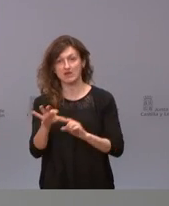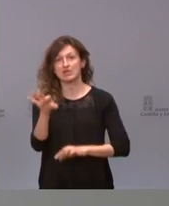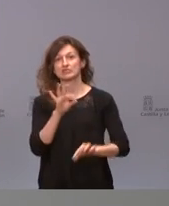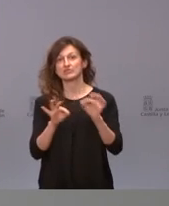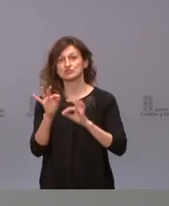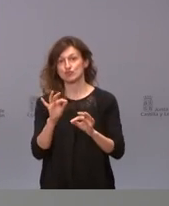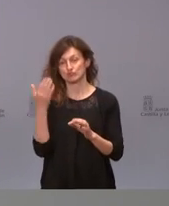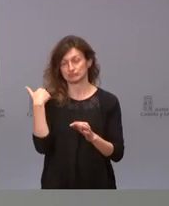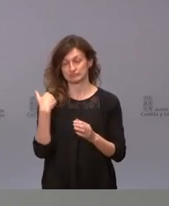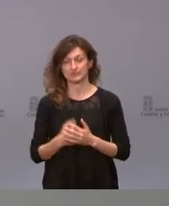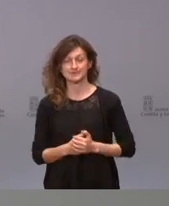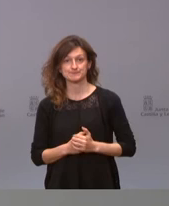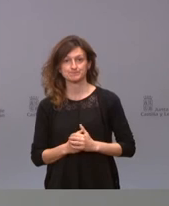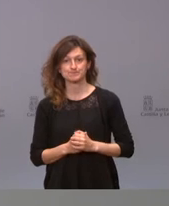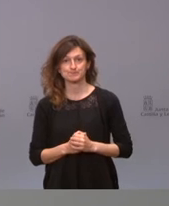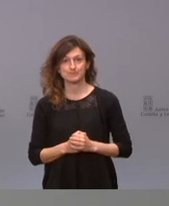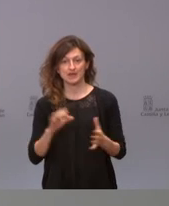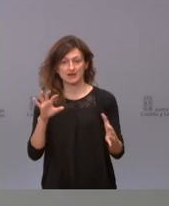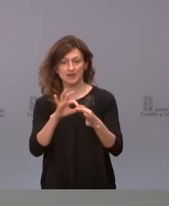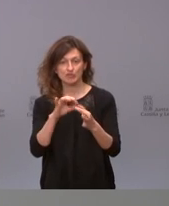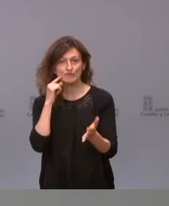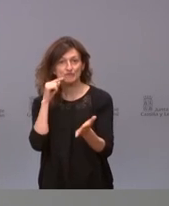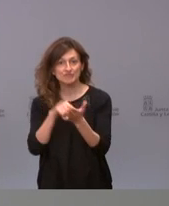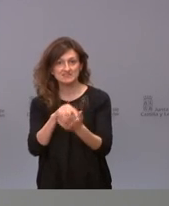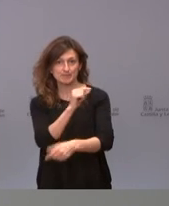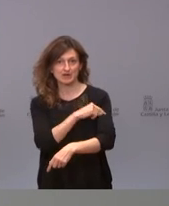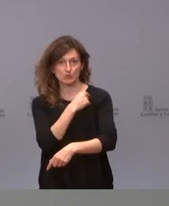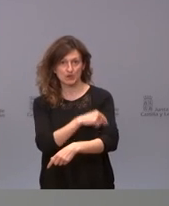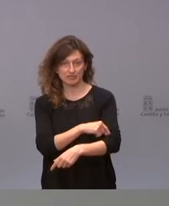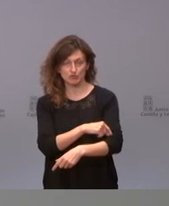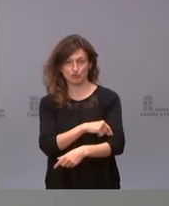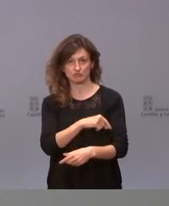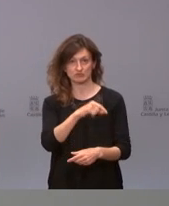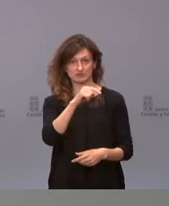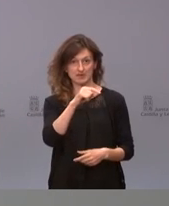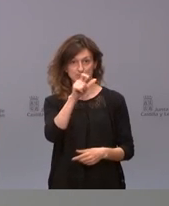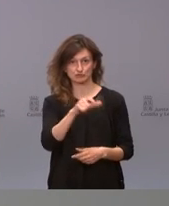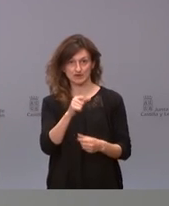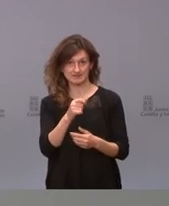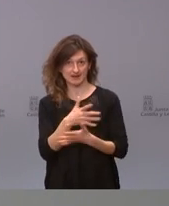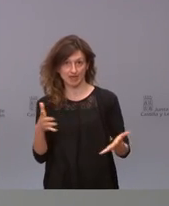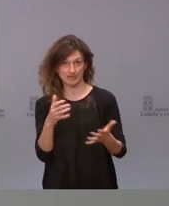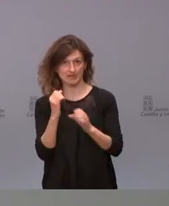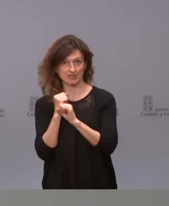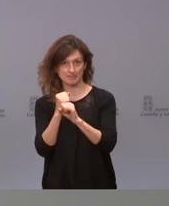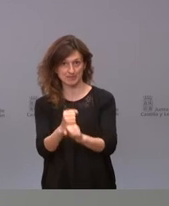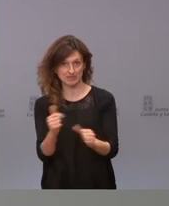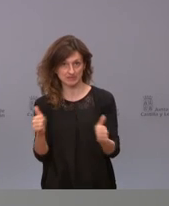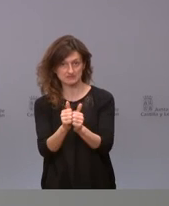tomada en relación a la fecha de la vacunación de los de los grandes dependientes se está pasando